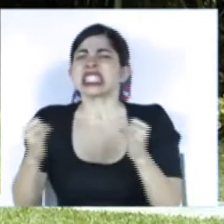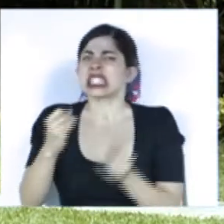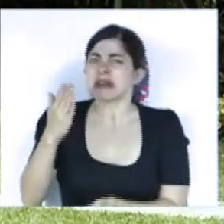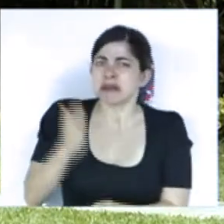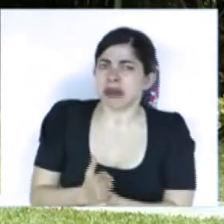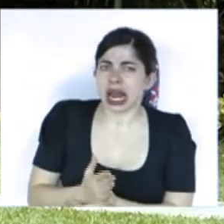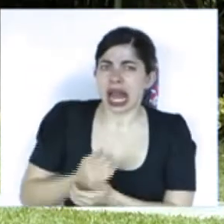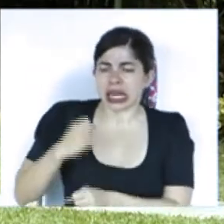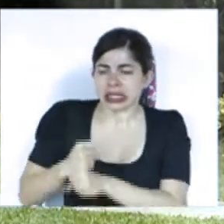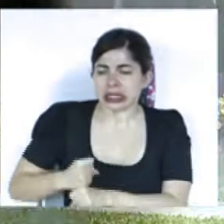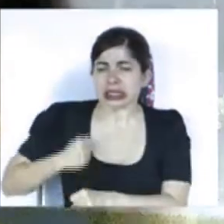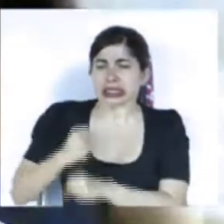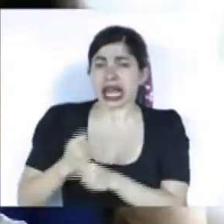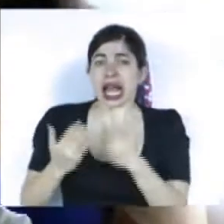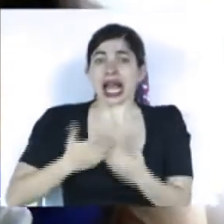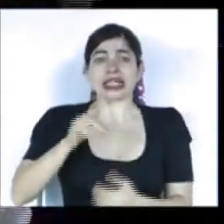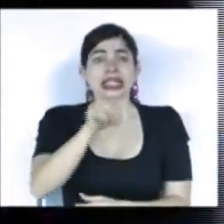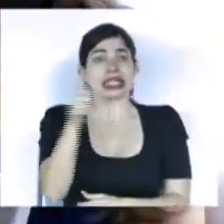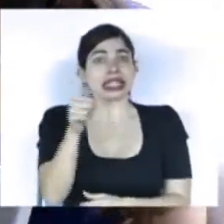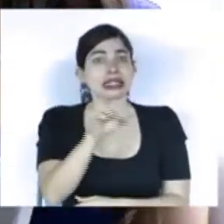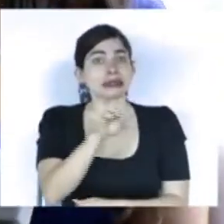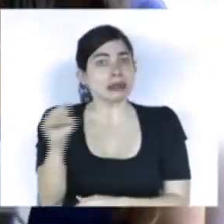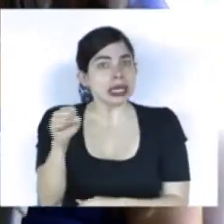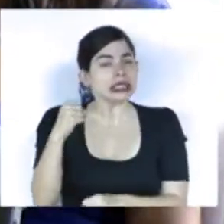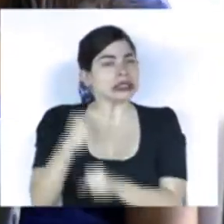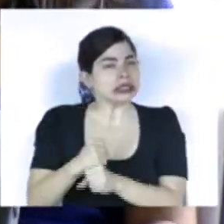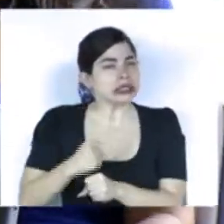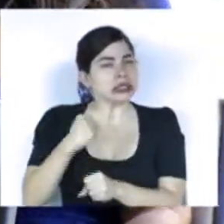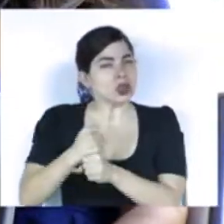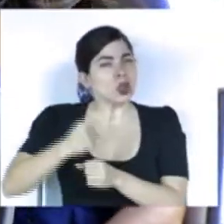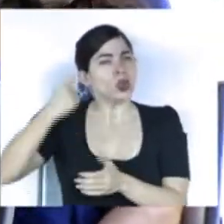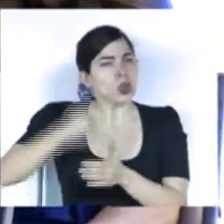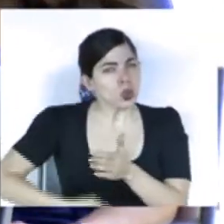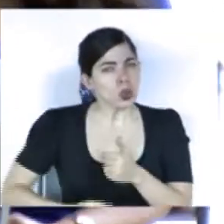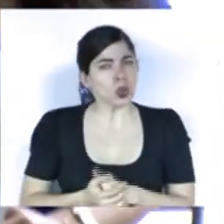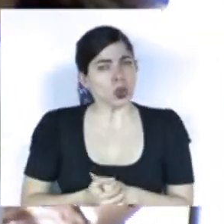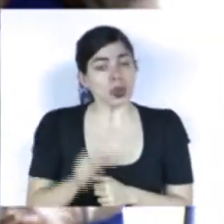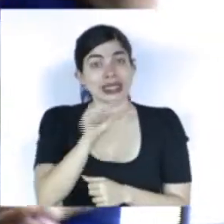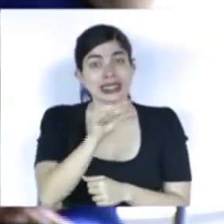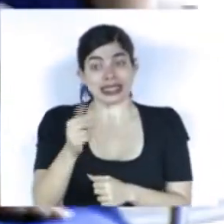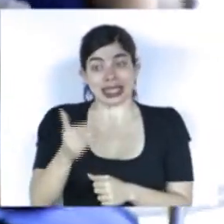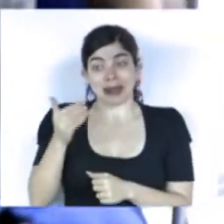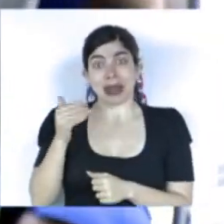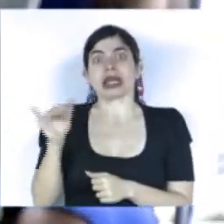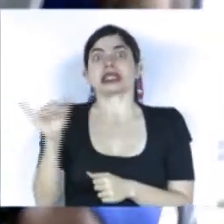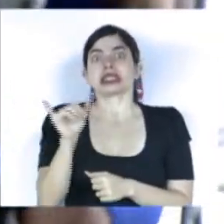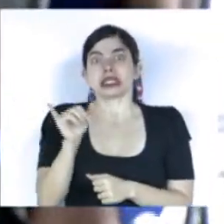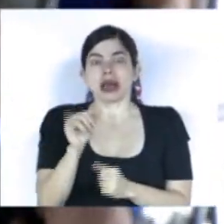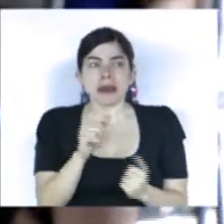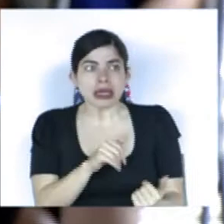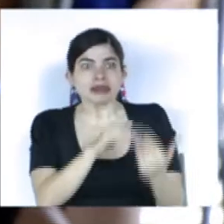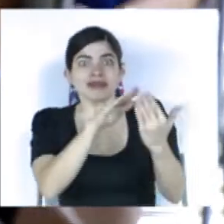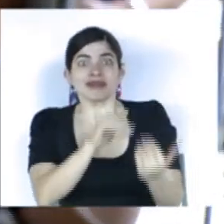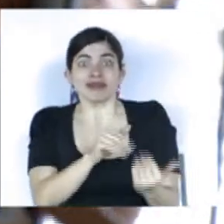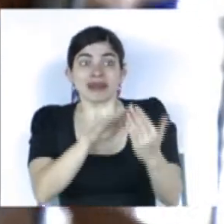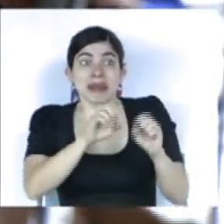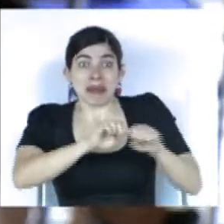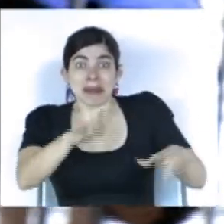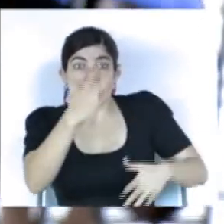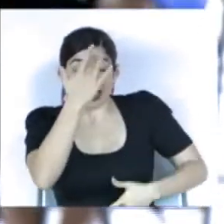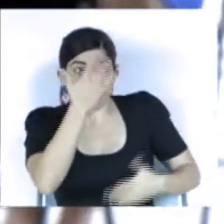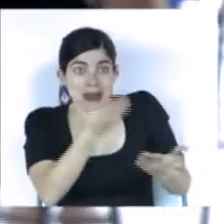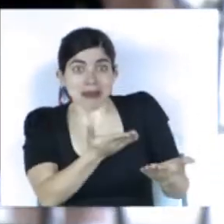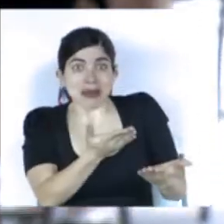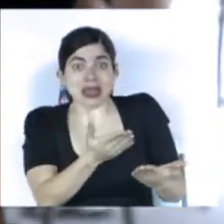en estos casi 10 meses de ardua labor. Durante las últimas semanas tuvimos también que enfrentar en medio de la pandemia